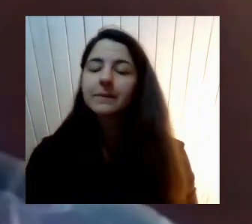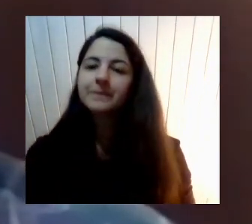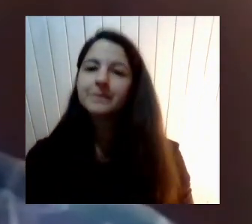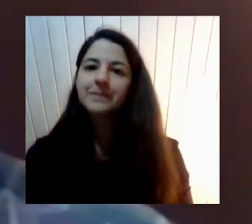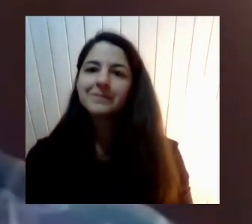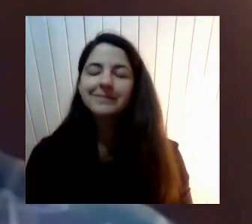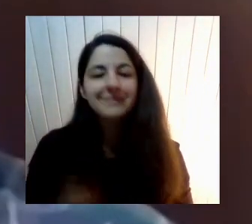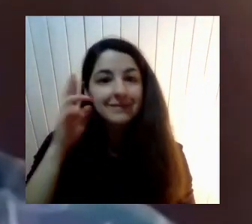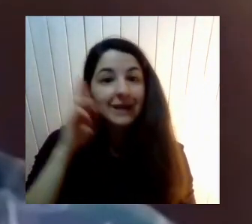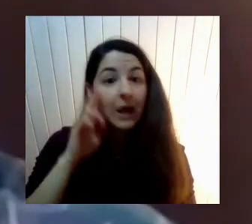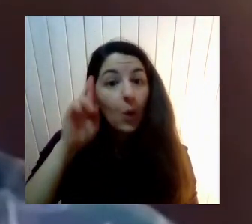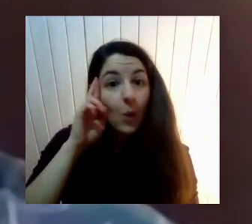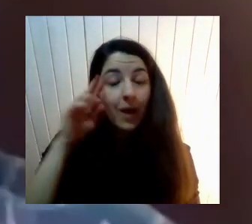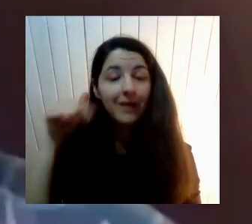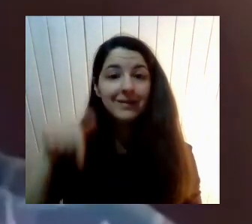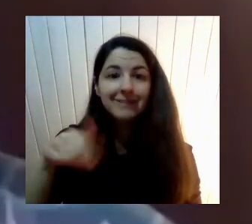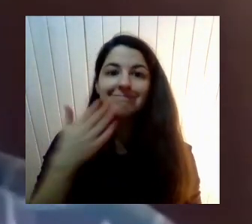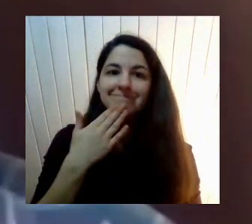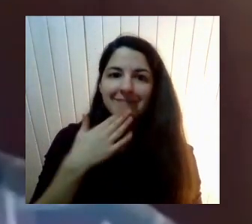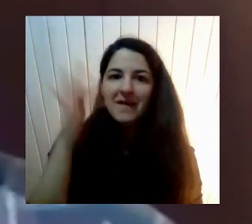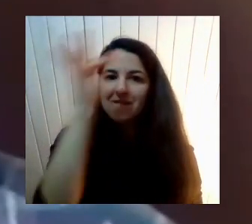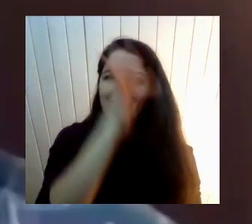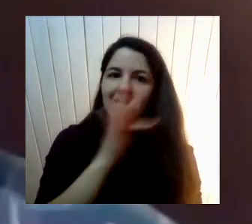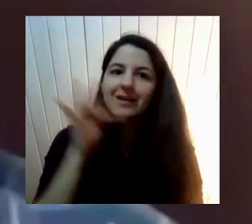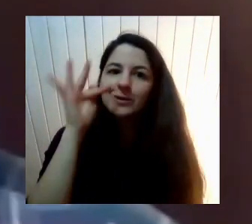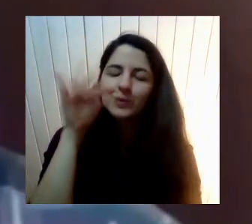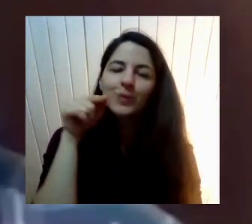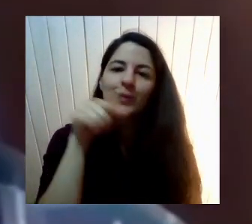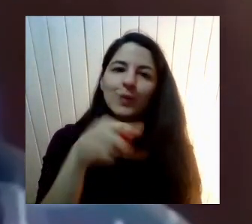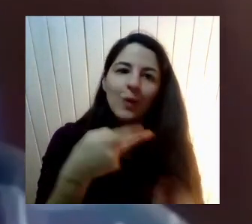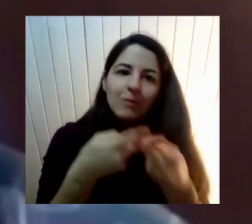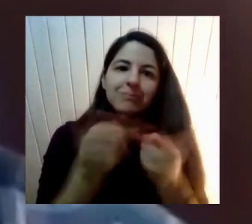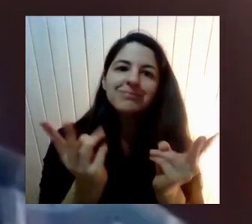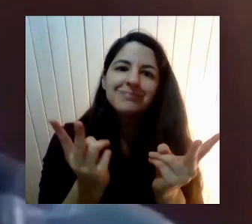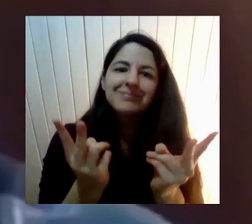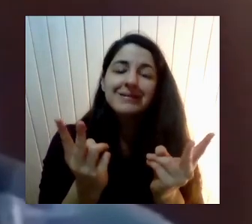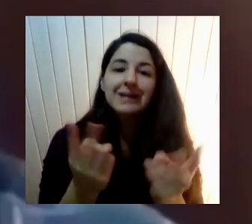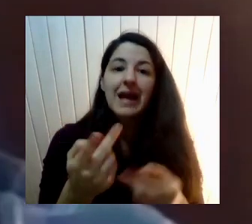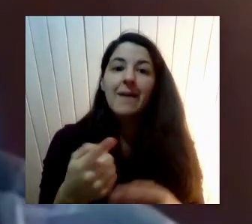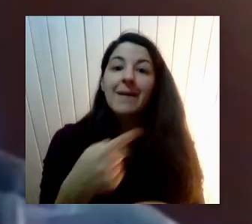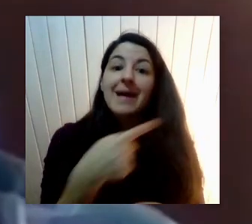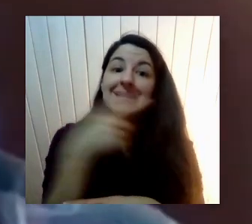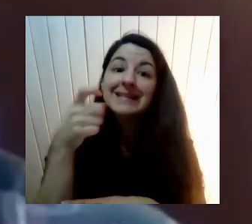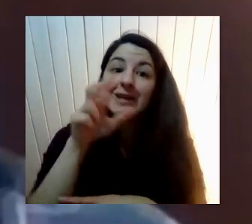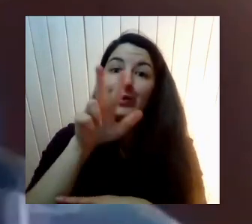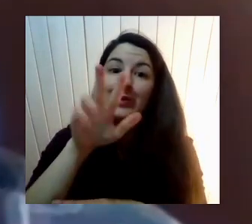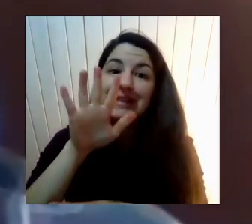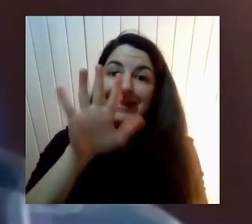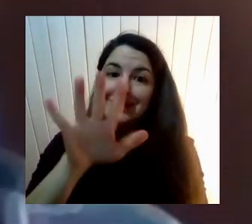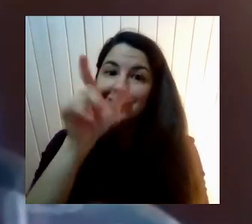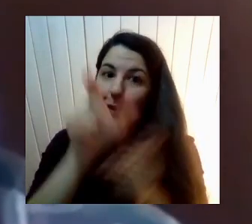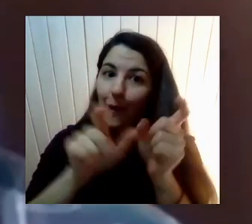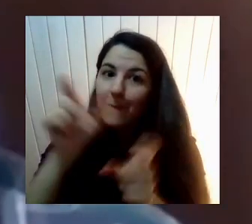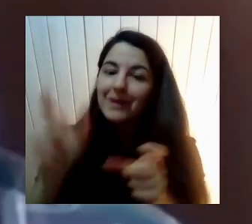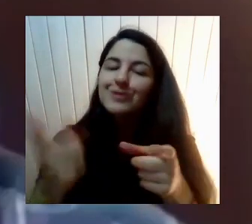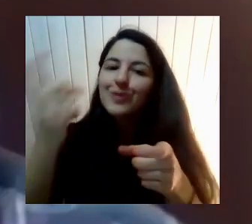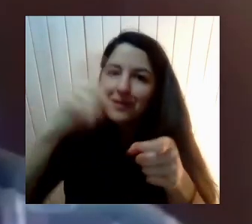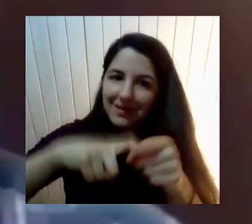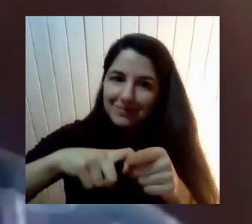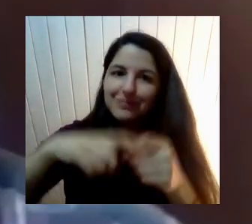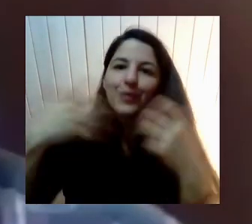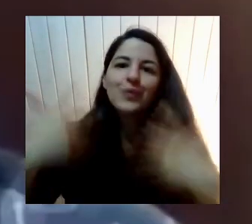estamos Saliendo también Por Facebook En total Llevamos más de 185 personas Que estamos participando Del conversatorio Así que ha sido Una